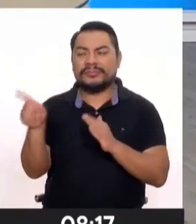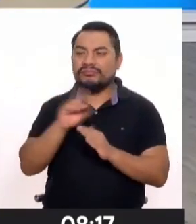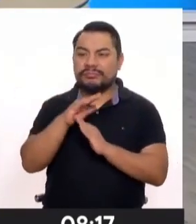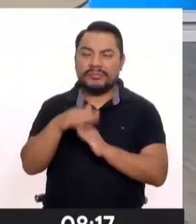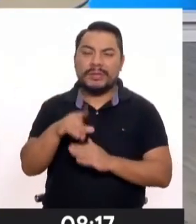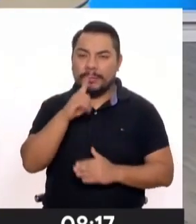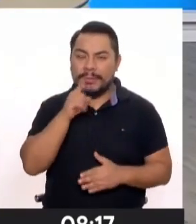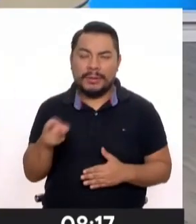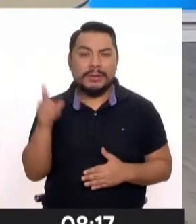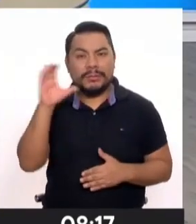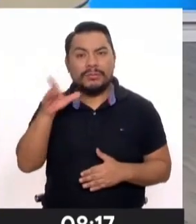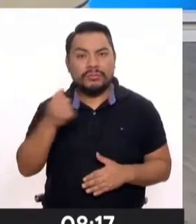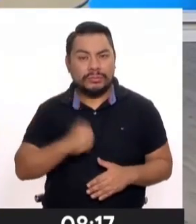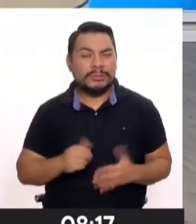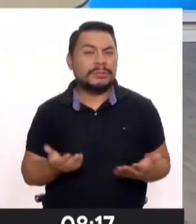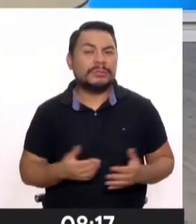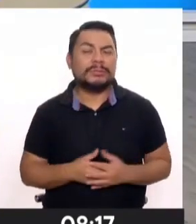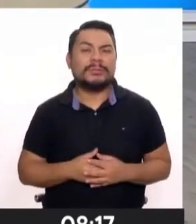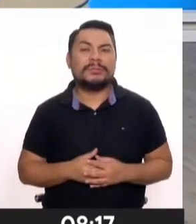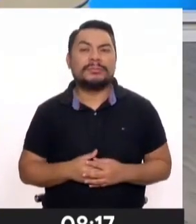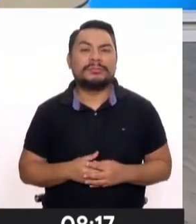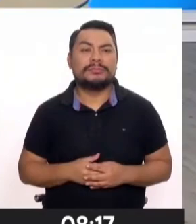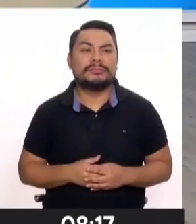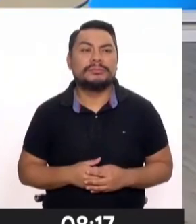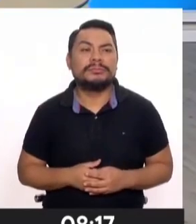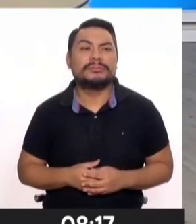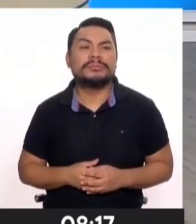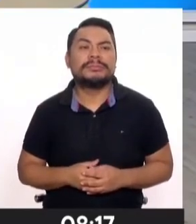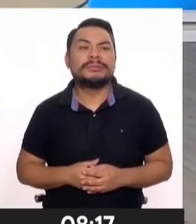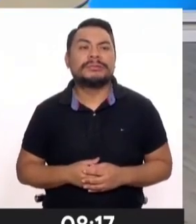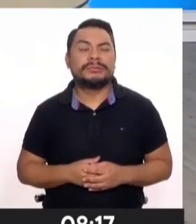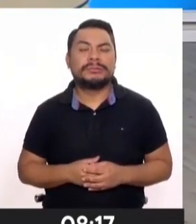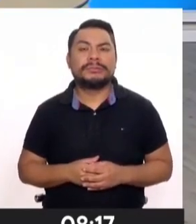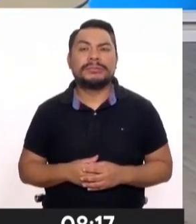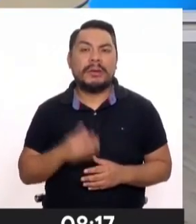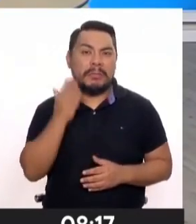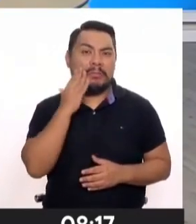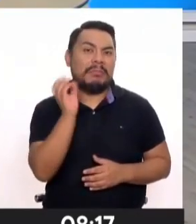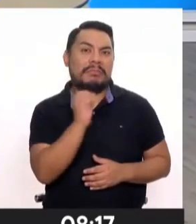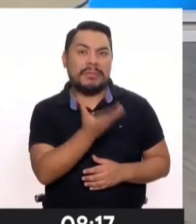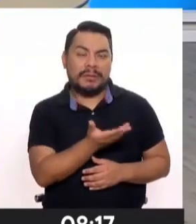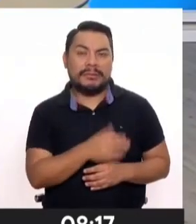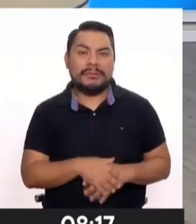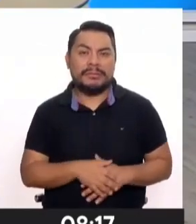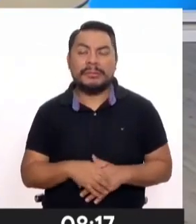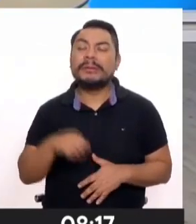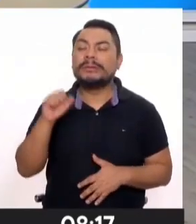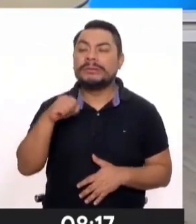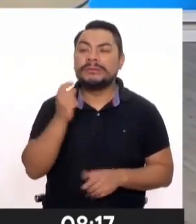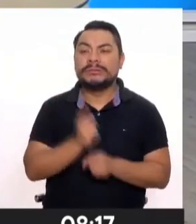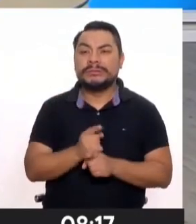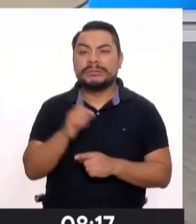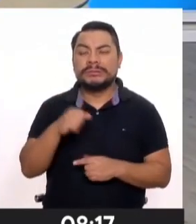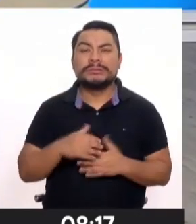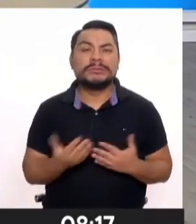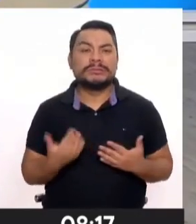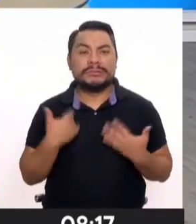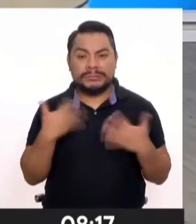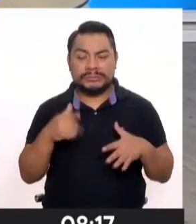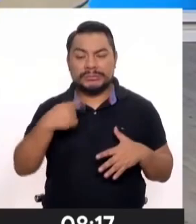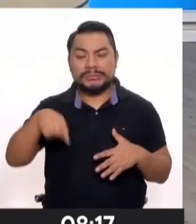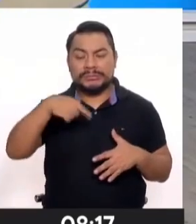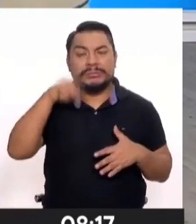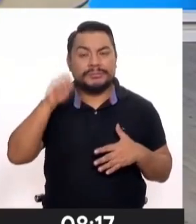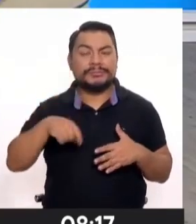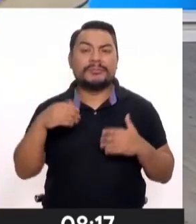al padre que busca inscribir a los hijos? No en el caso de la madre, actualmente. Efectivamente, así es. Mira, como somos